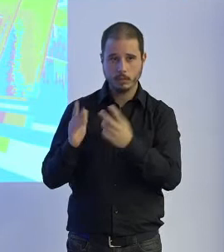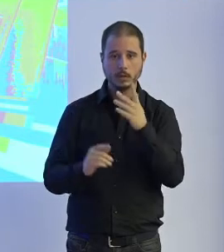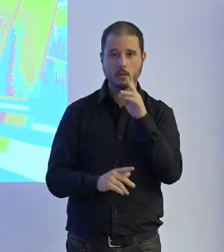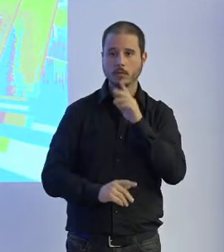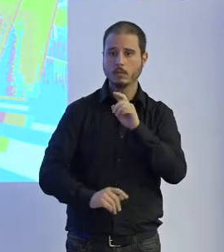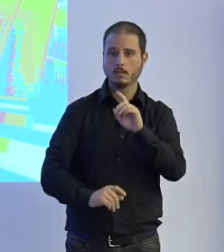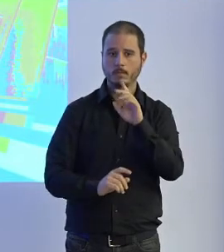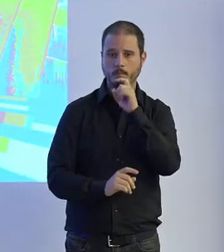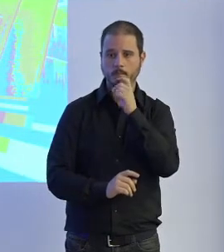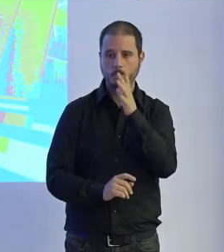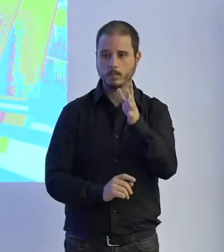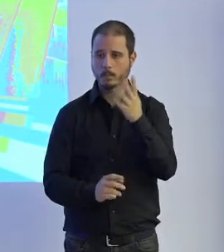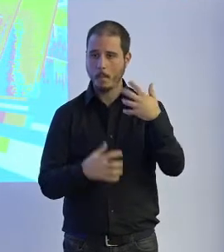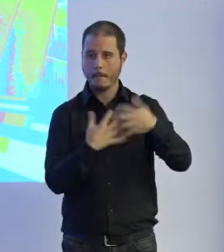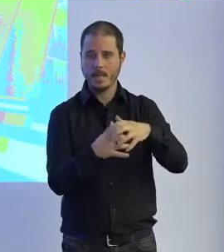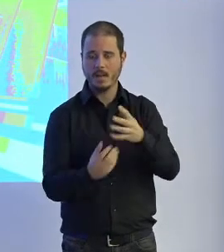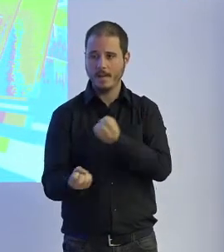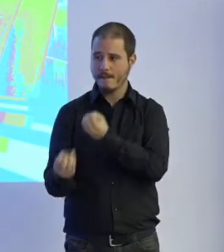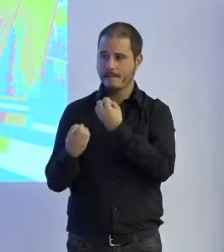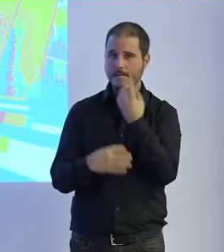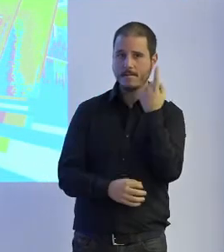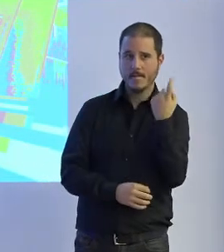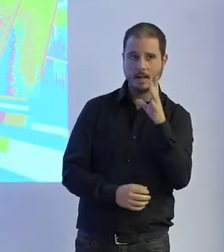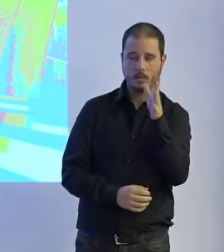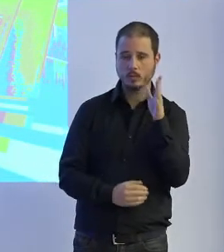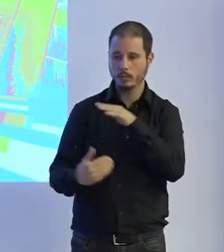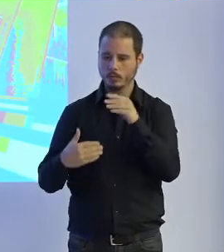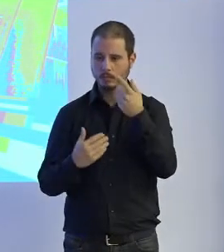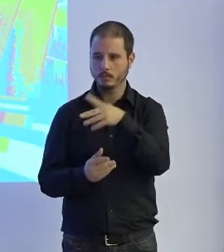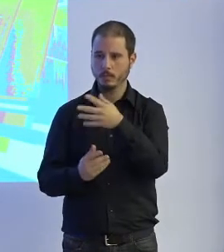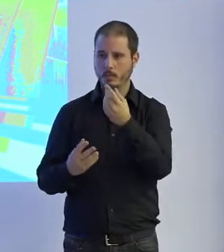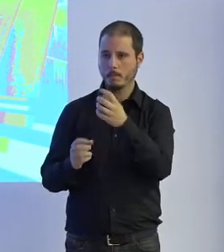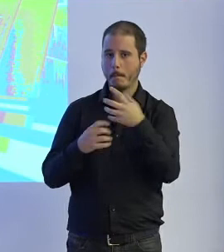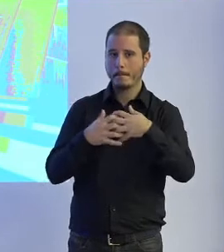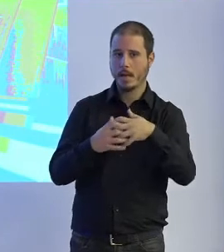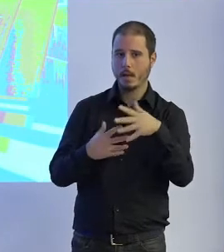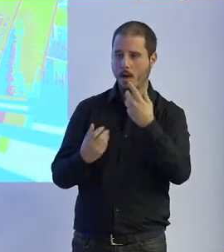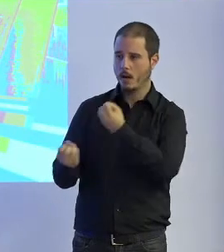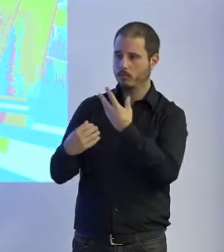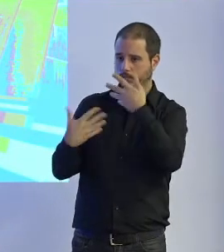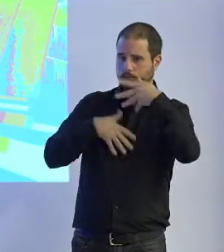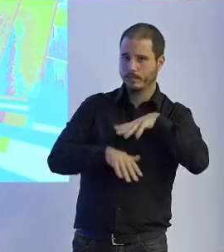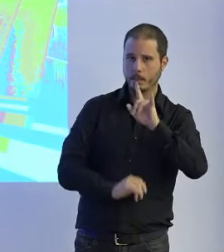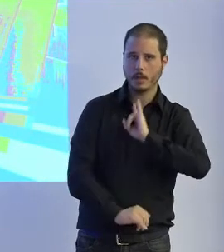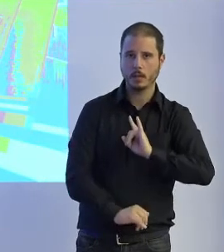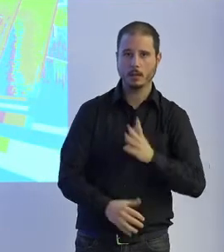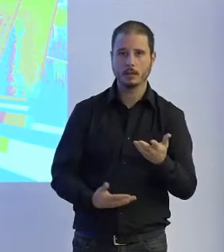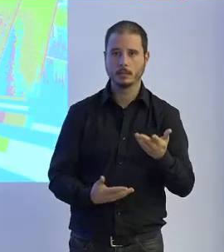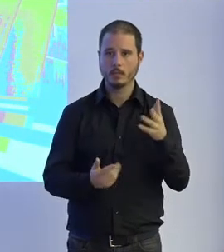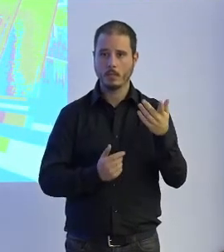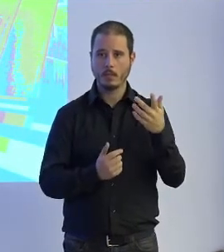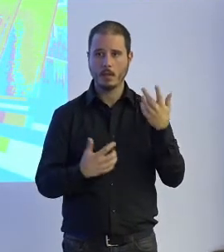no tiene toda la información o bien porque no la procesa correctamente. Pero ojo, porque esa discriminación algorítmica también puede